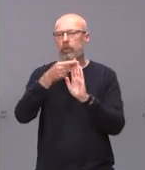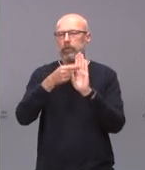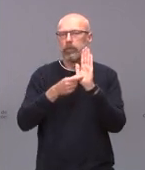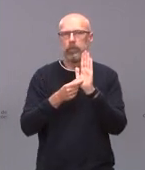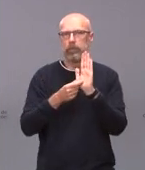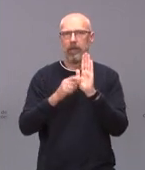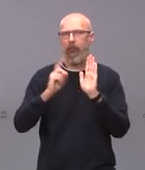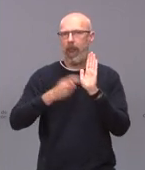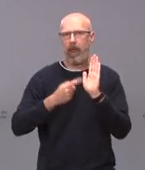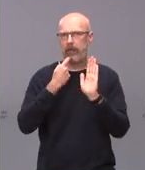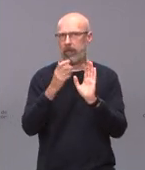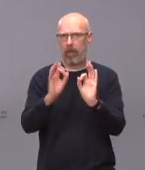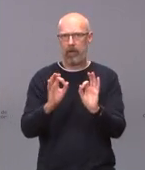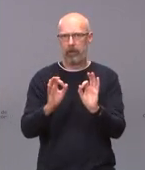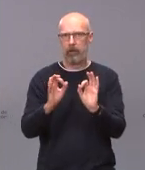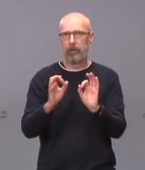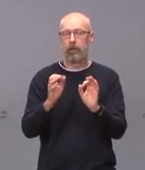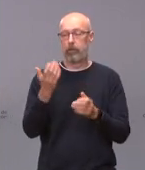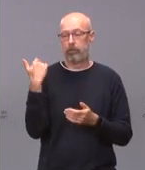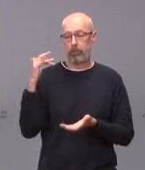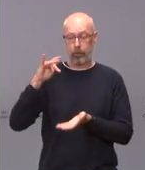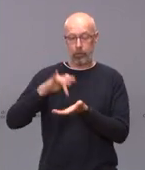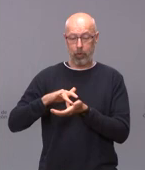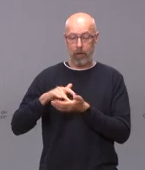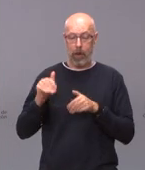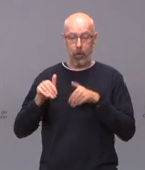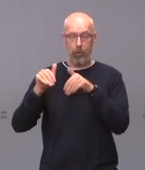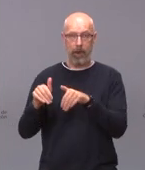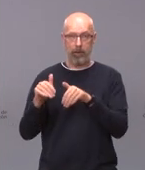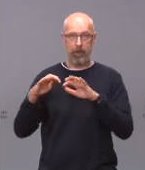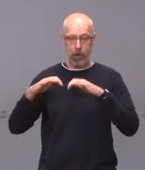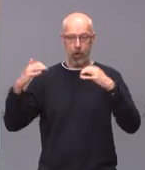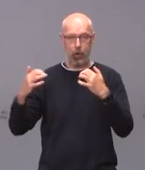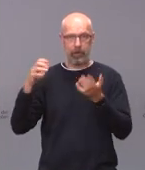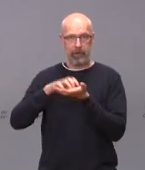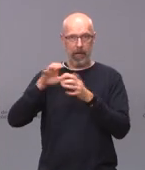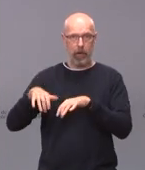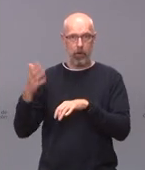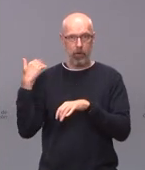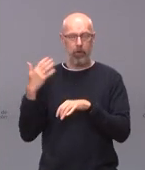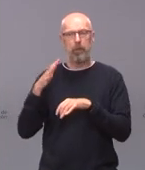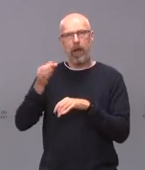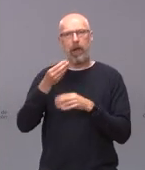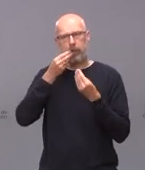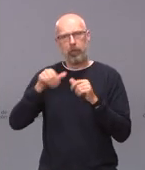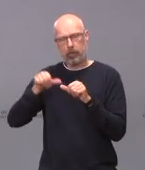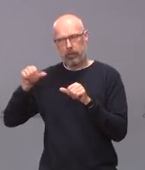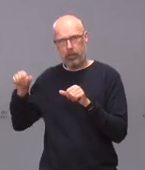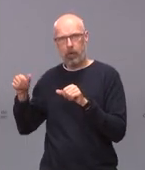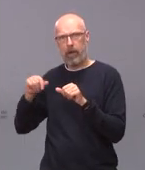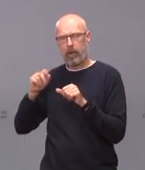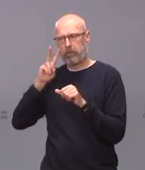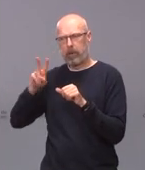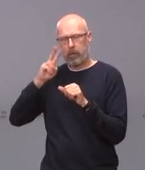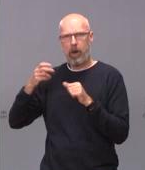legislación yo tuve posibilidad de hacer una comparecencia en las cortes de Castilla y León la hemeroteca recoge todas esas funciones